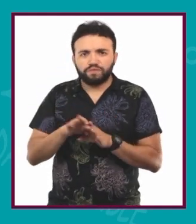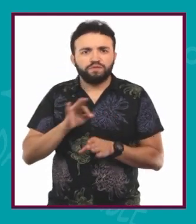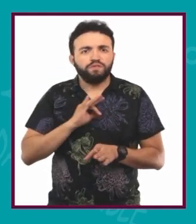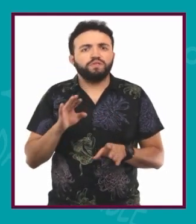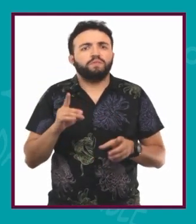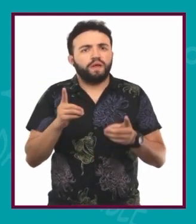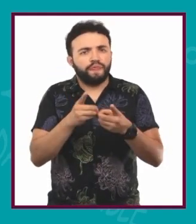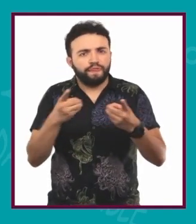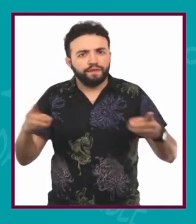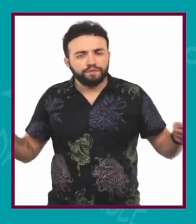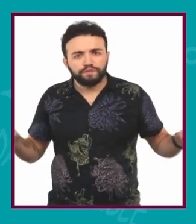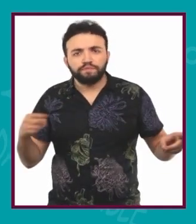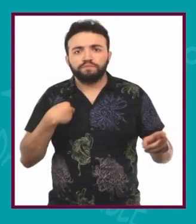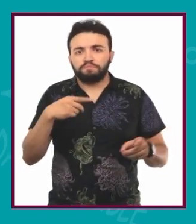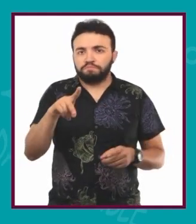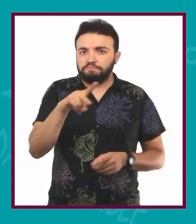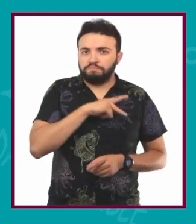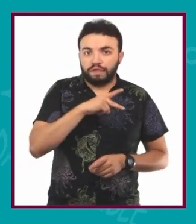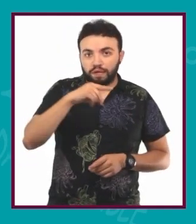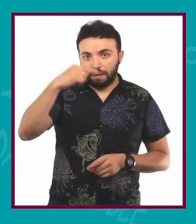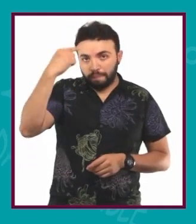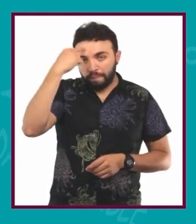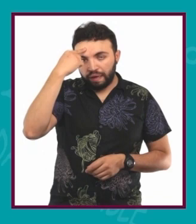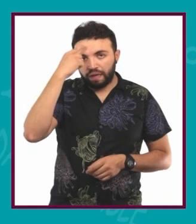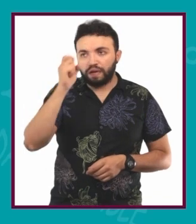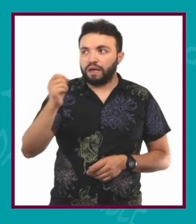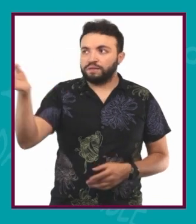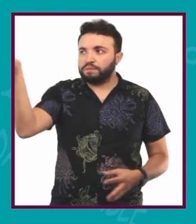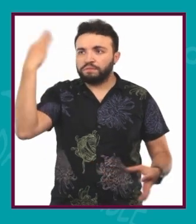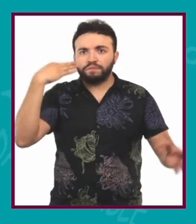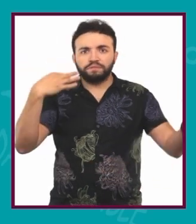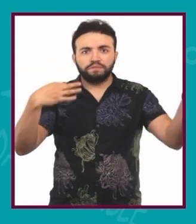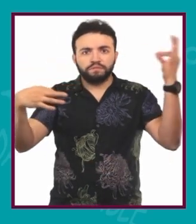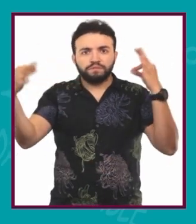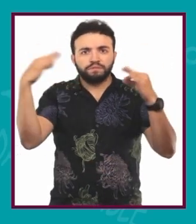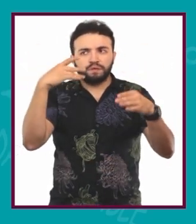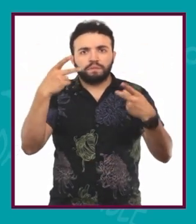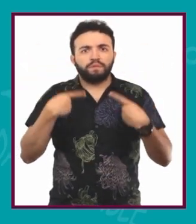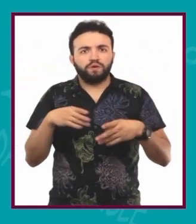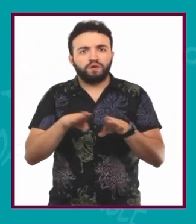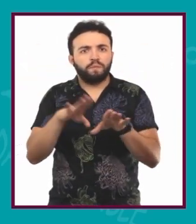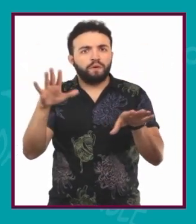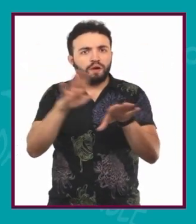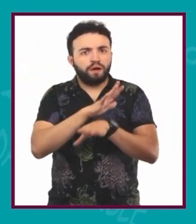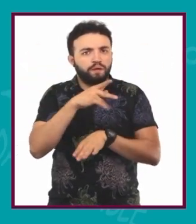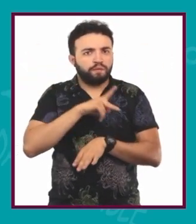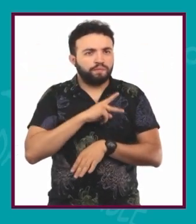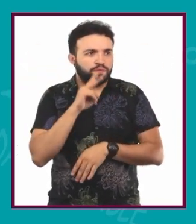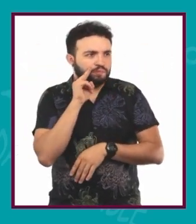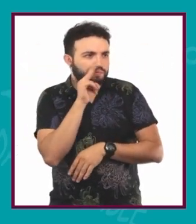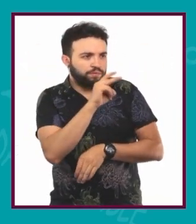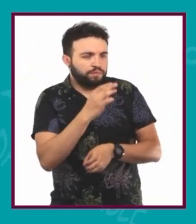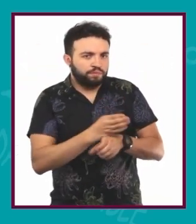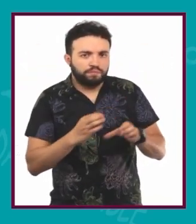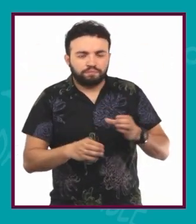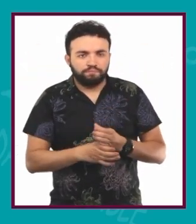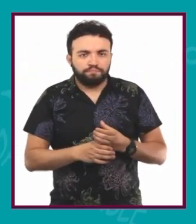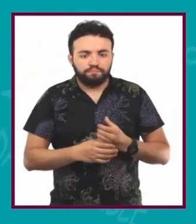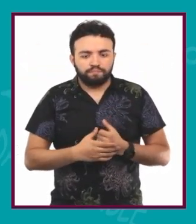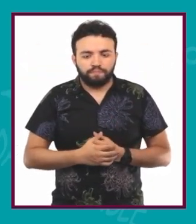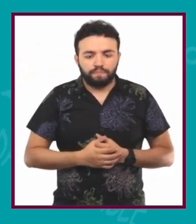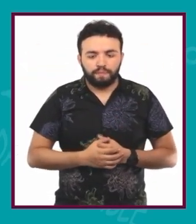sin que nadie intervenga en él y no dejamos que las influencias ni los modismos modifiquen la manera en que nosotros vemos las cosas.